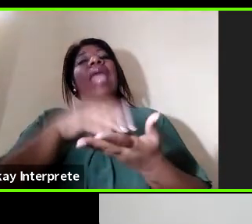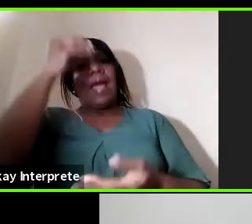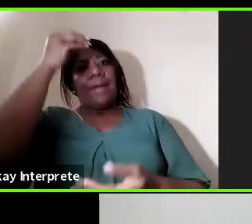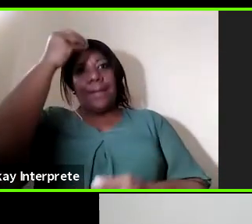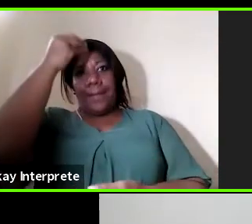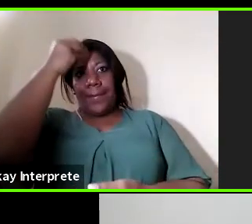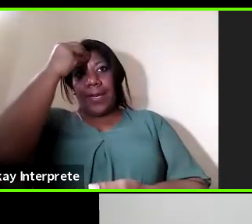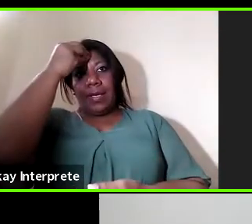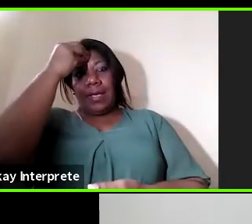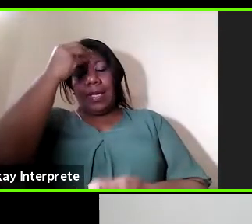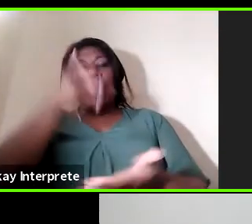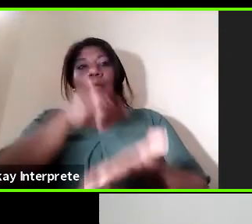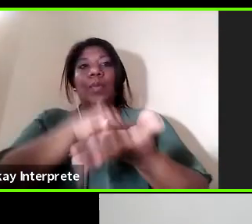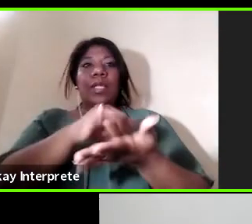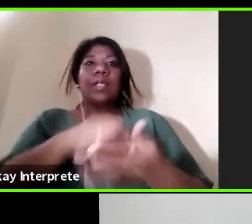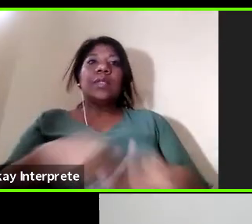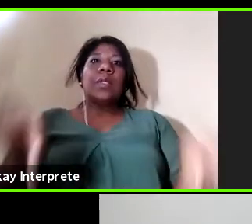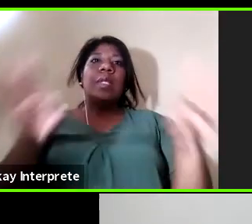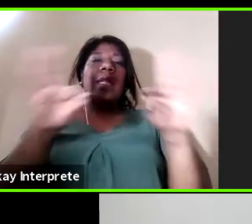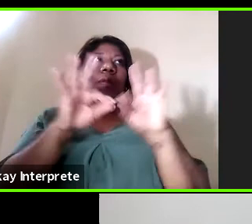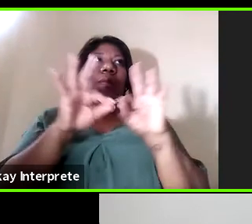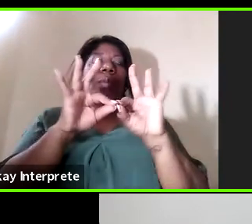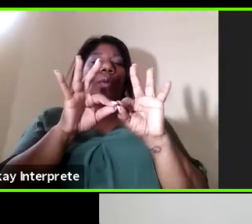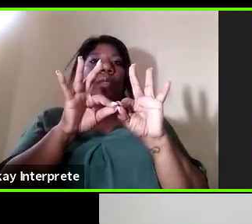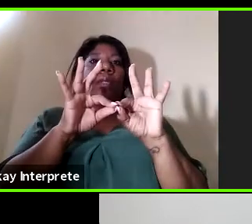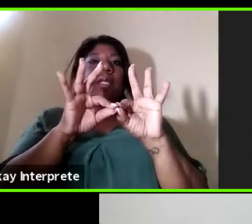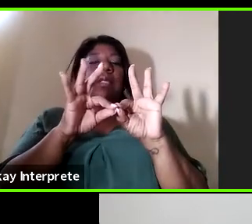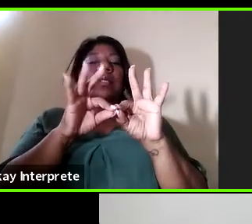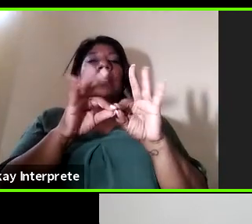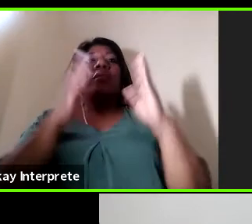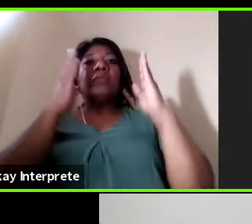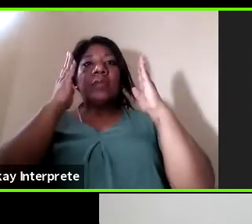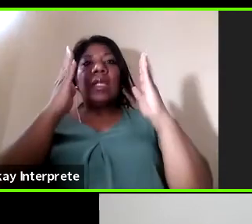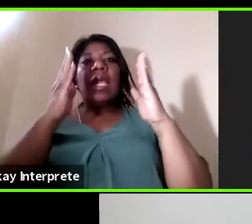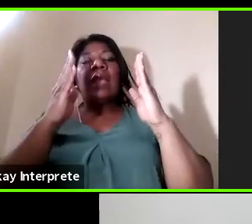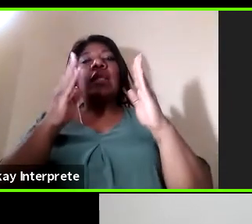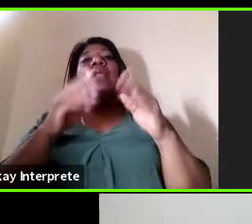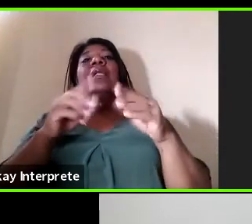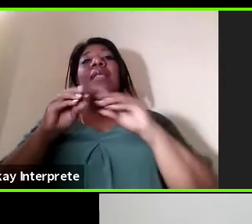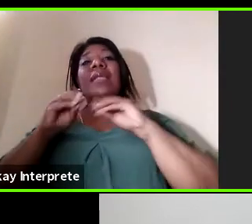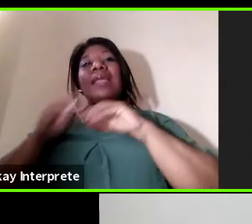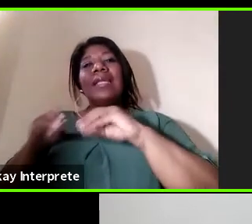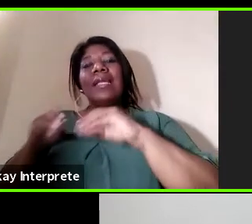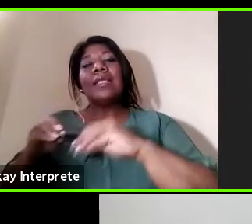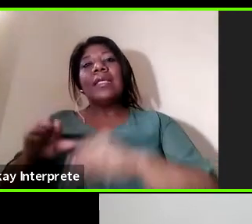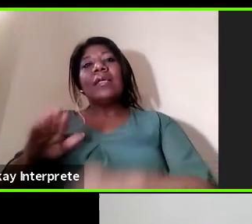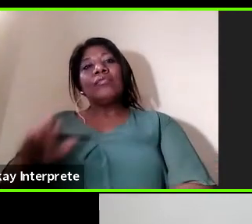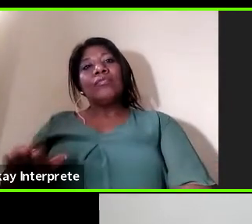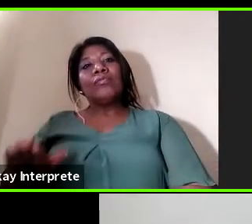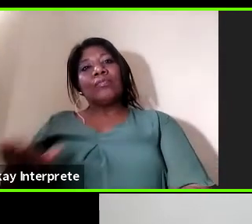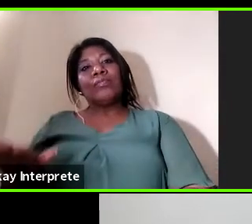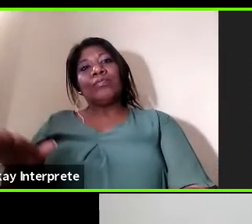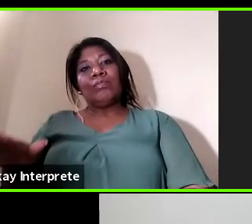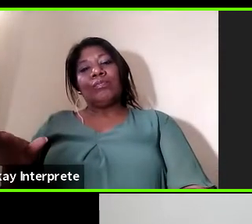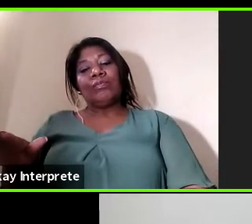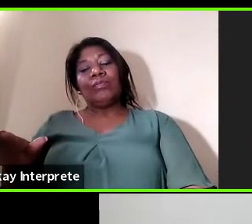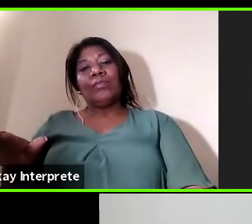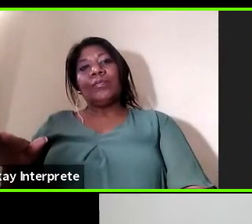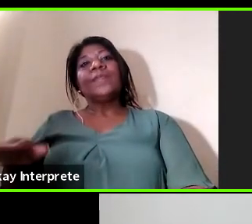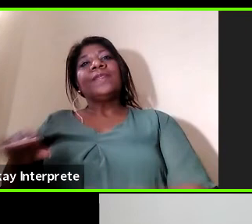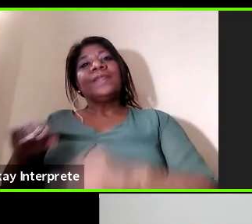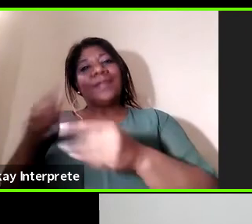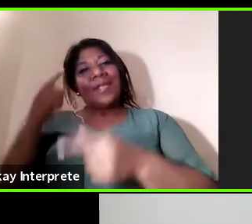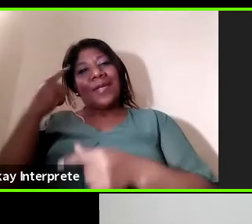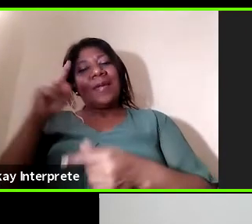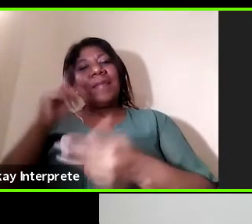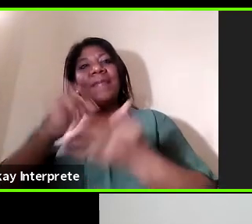la importancia pues de atender a los niños desde temprana edad en procesos investigativos